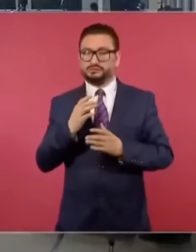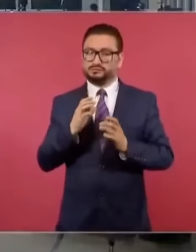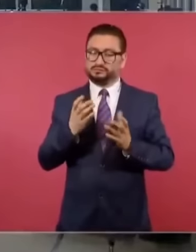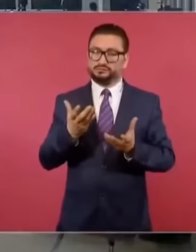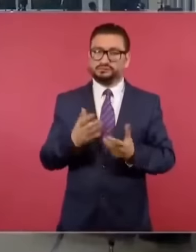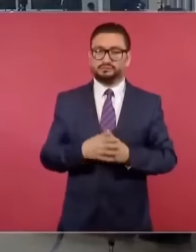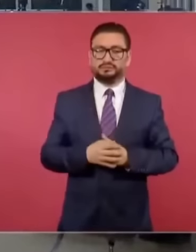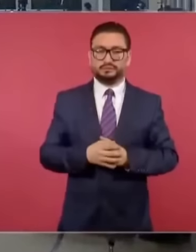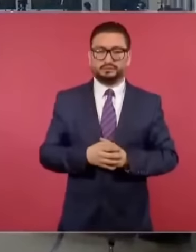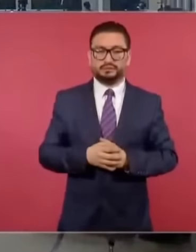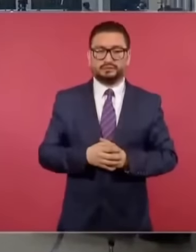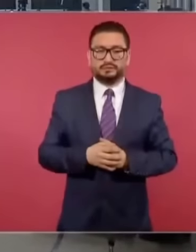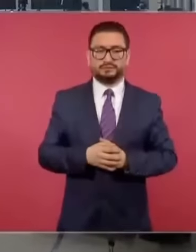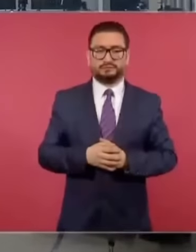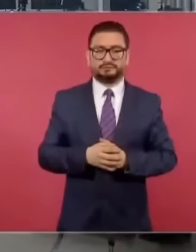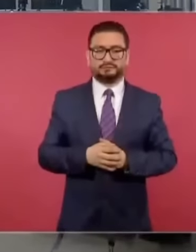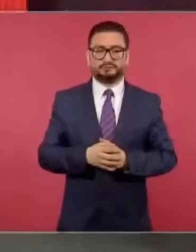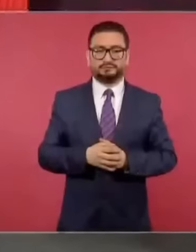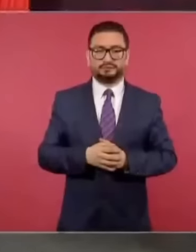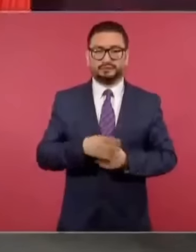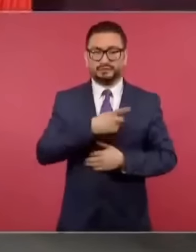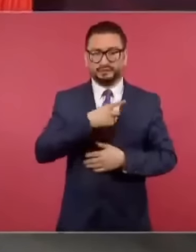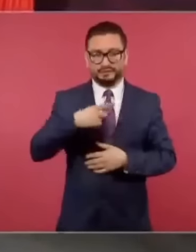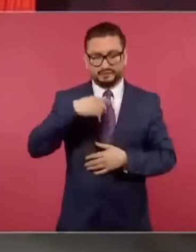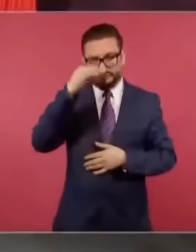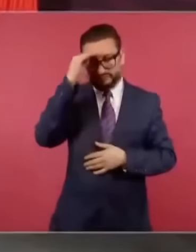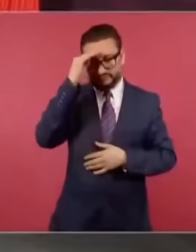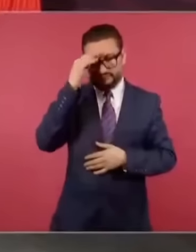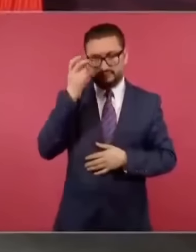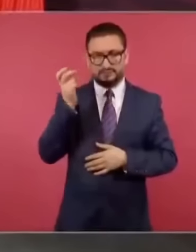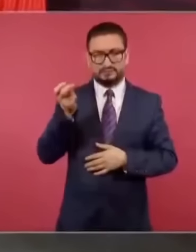se tiene que pensar en eso,